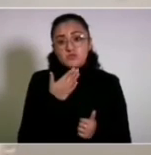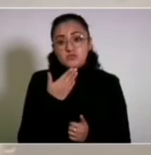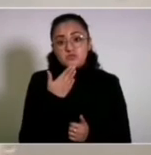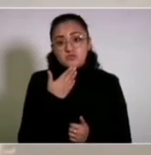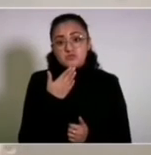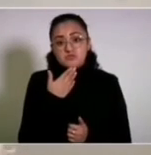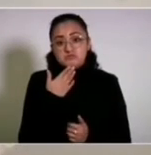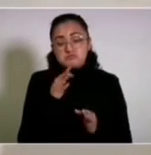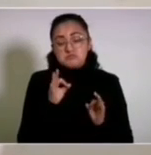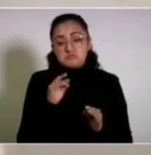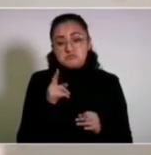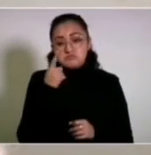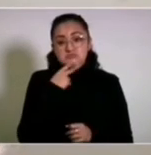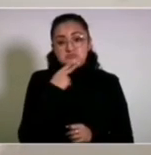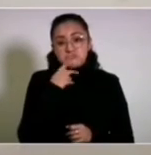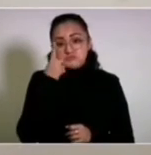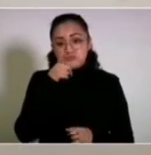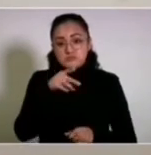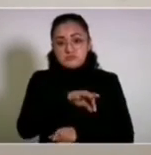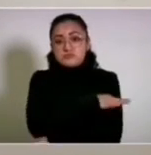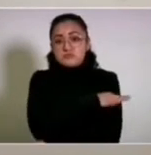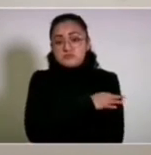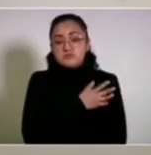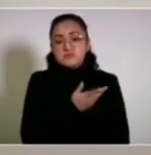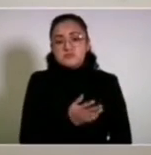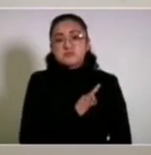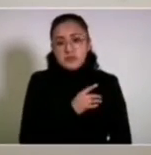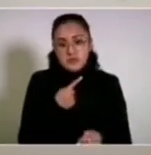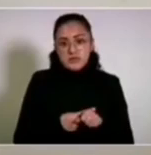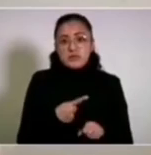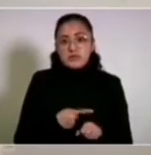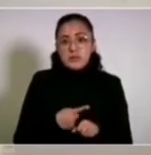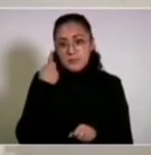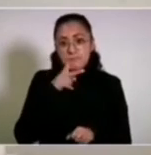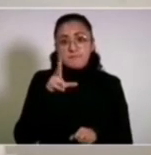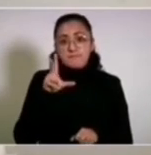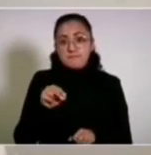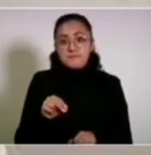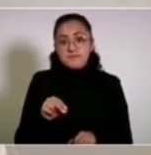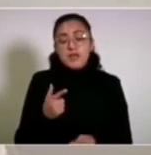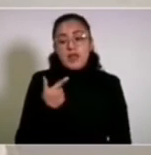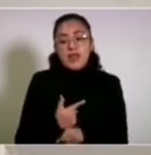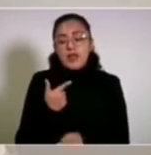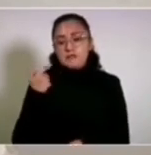buena efectividad para... Me puede dar la enfermedad, pero no me va a dar la enfermedad grave. ¡Gracias!